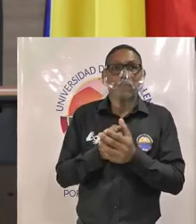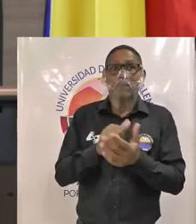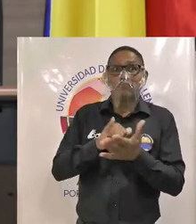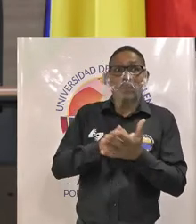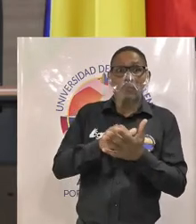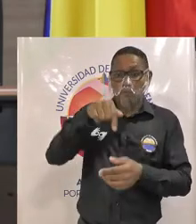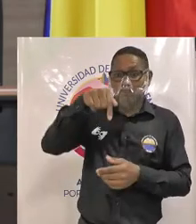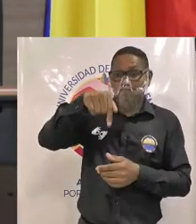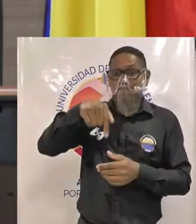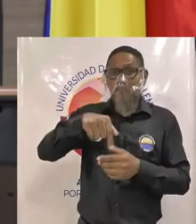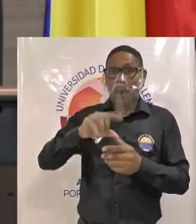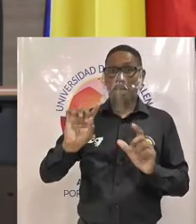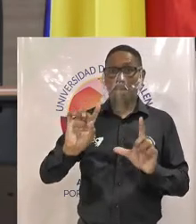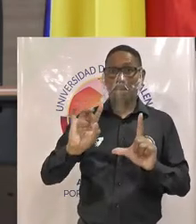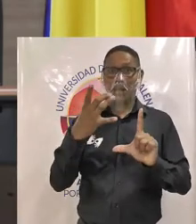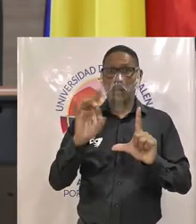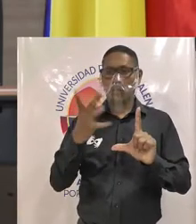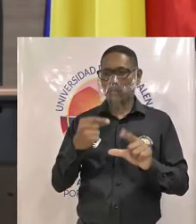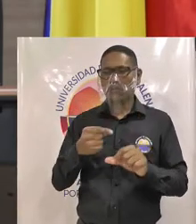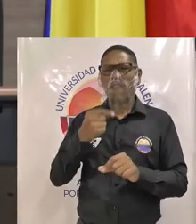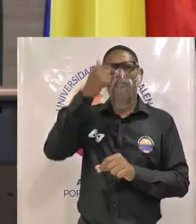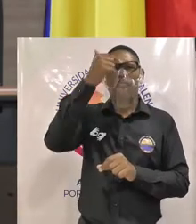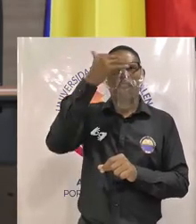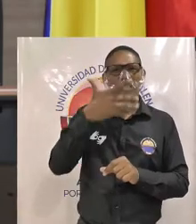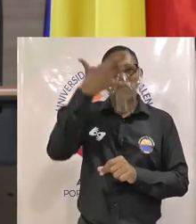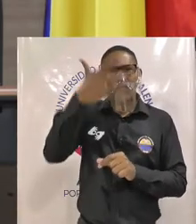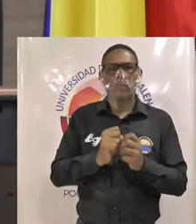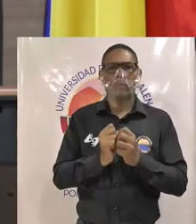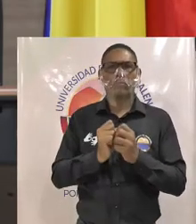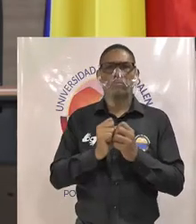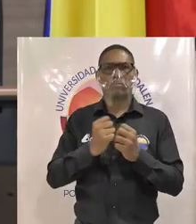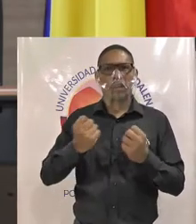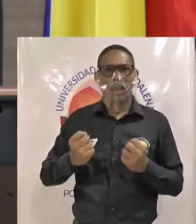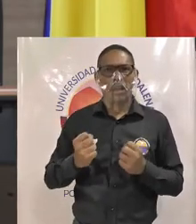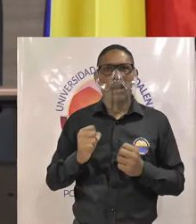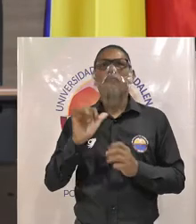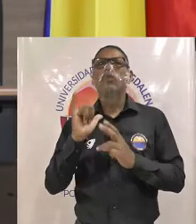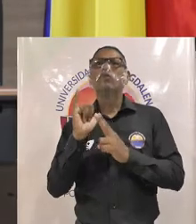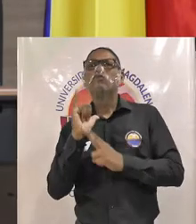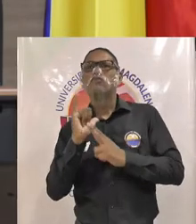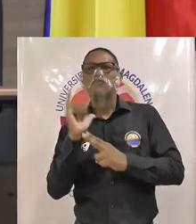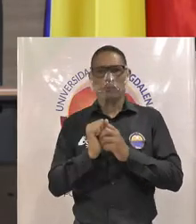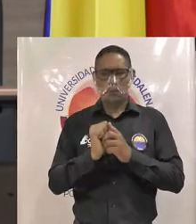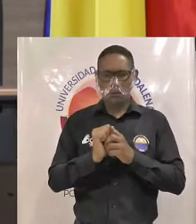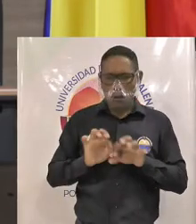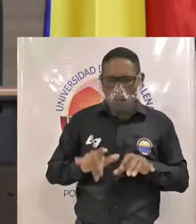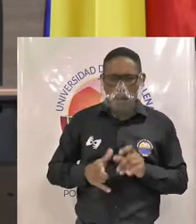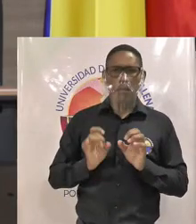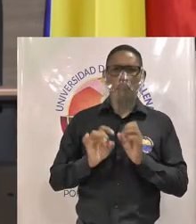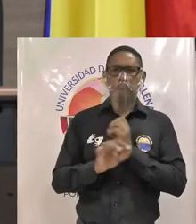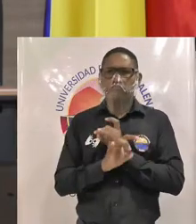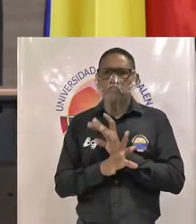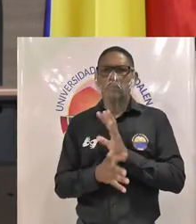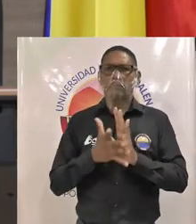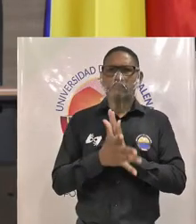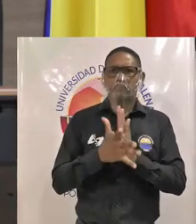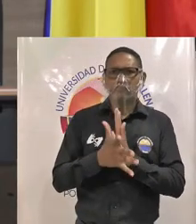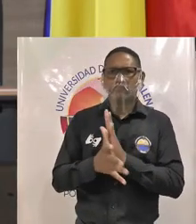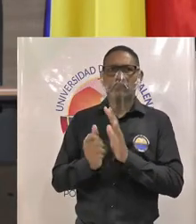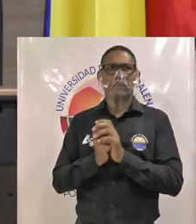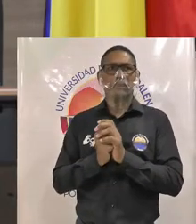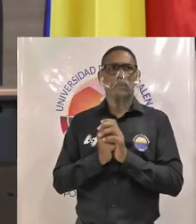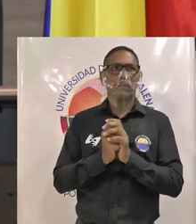auditorio virtual a través de los comentarios de facebook live youtube y desde luego pasará